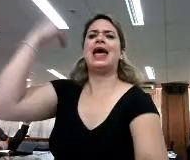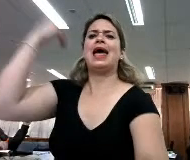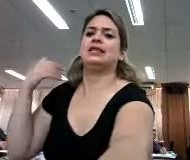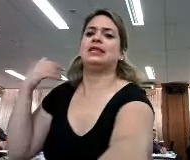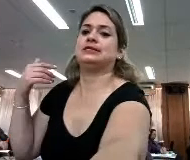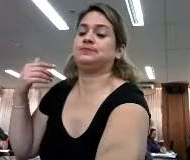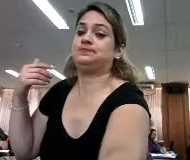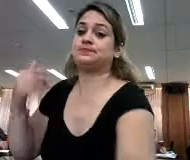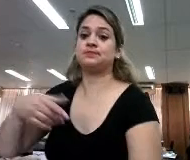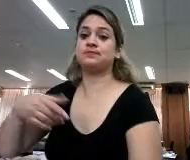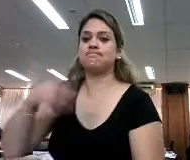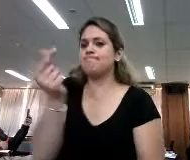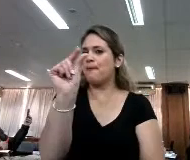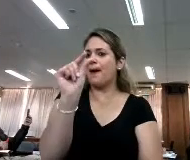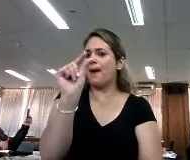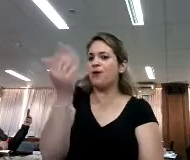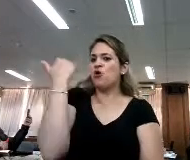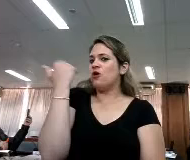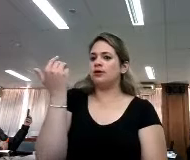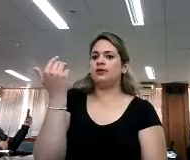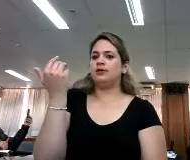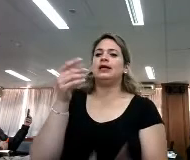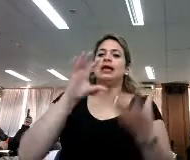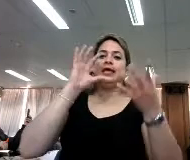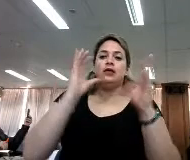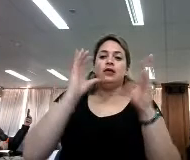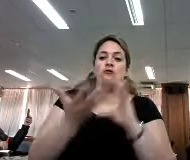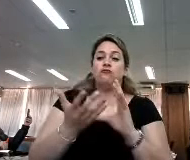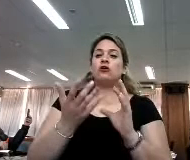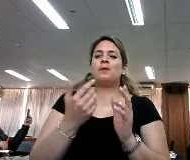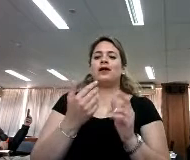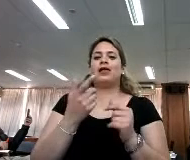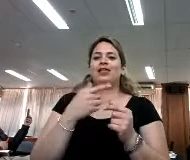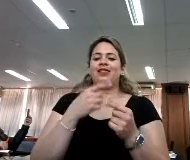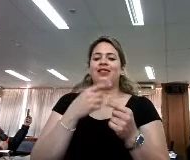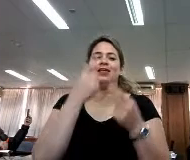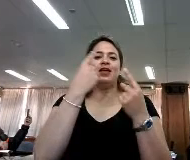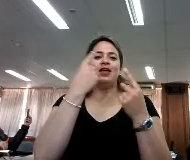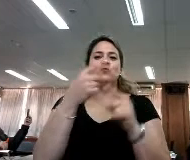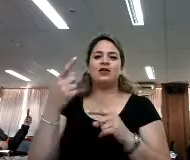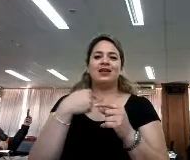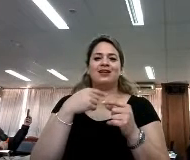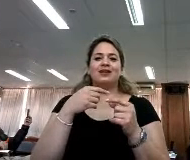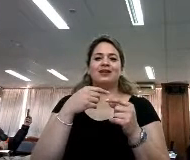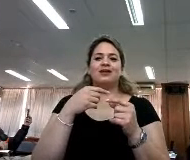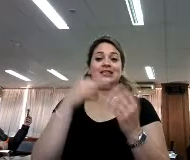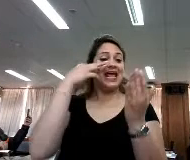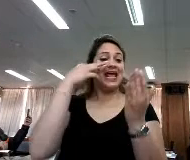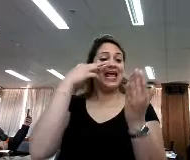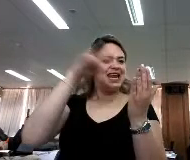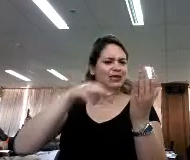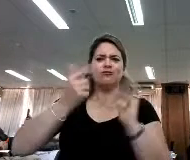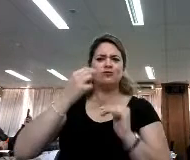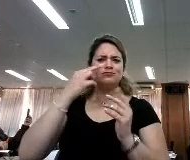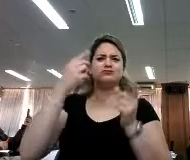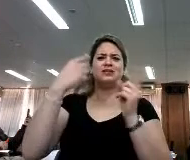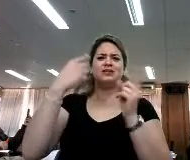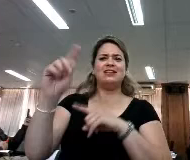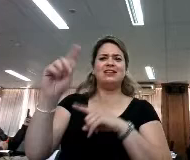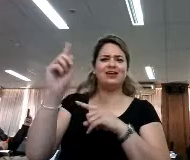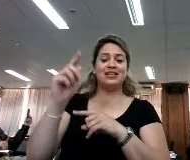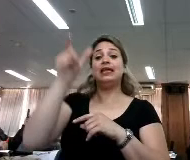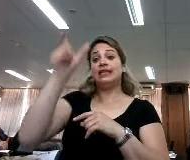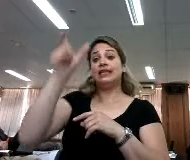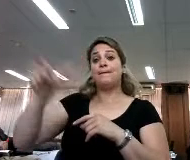y permite que los formatos, que se hable de una diversidad de formatos, de una diversidad de lecturas, de una diversidad de